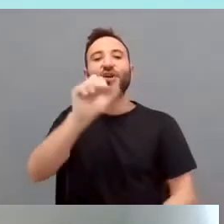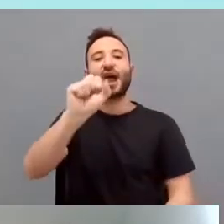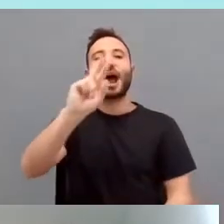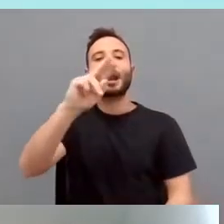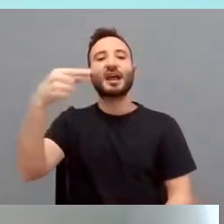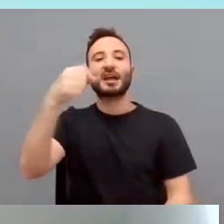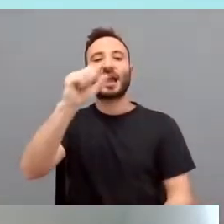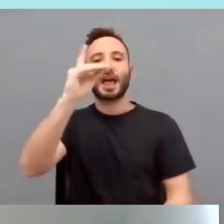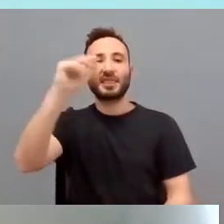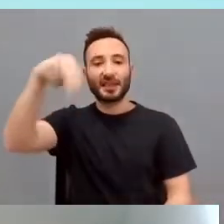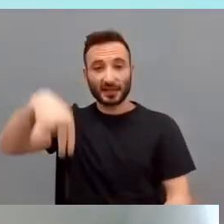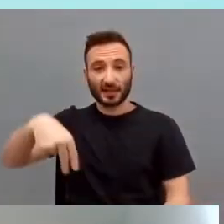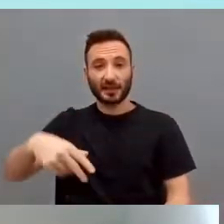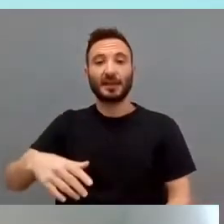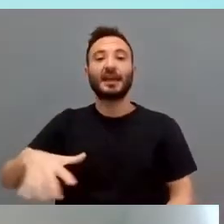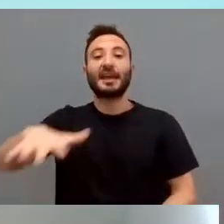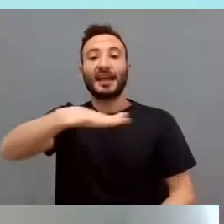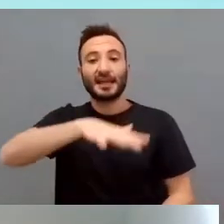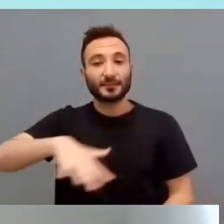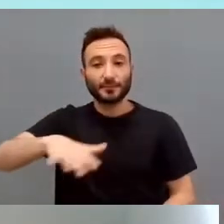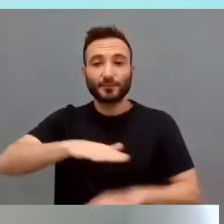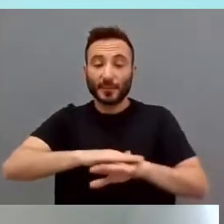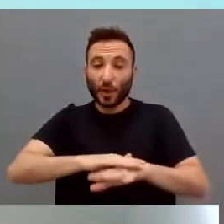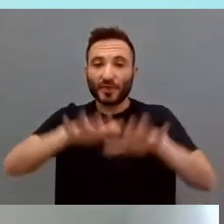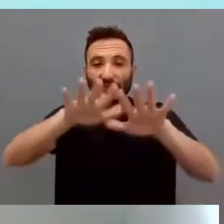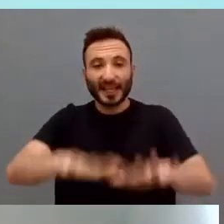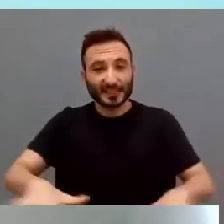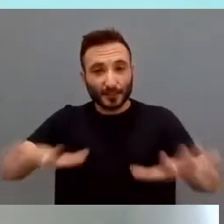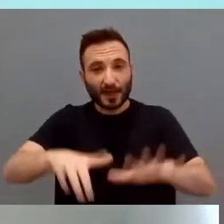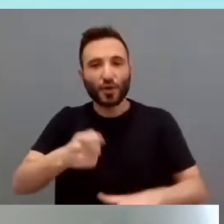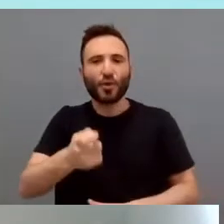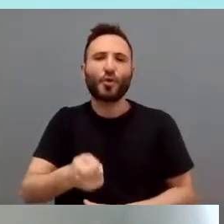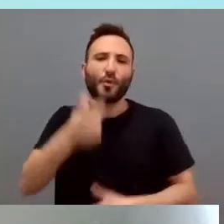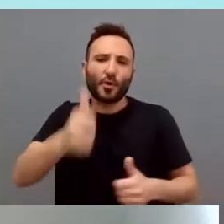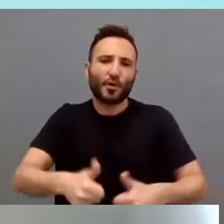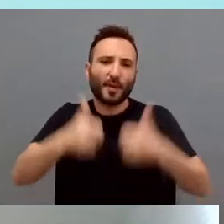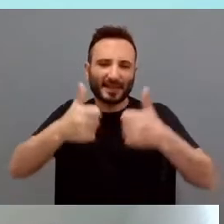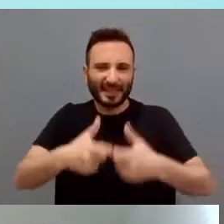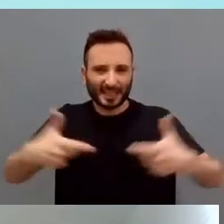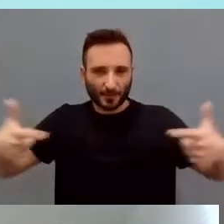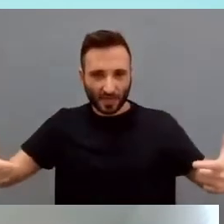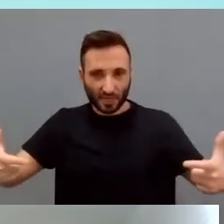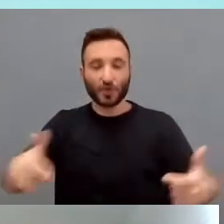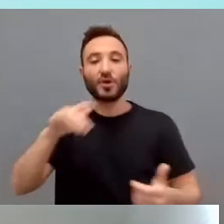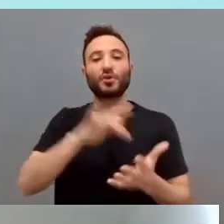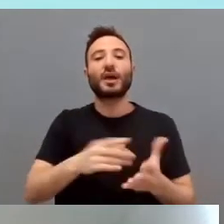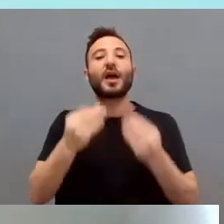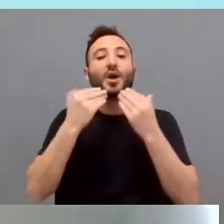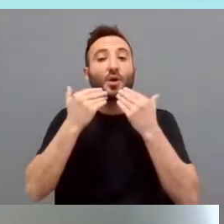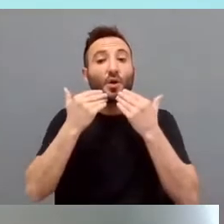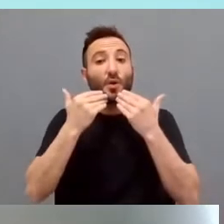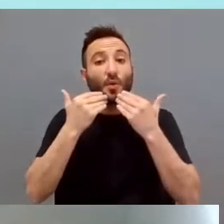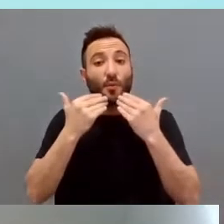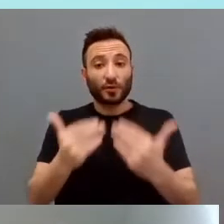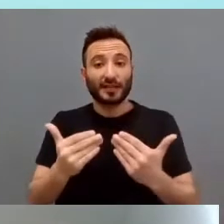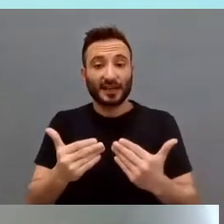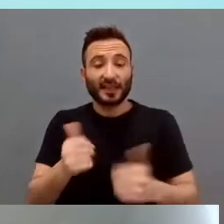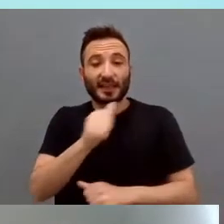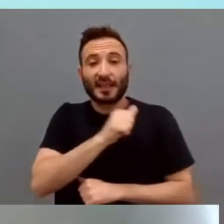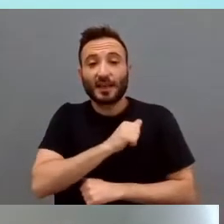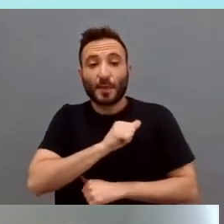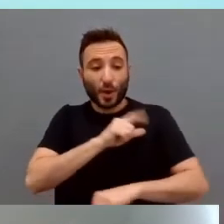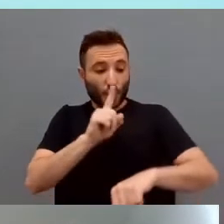despacio, un poco más despacio. Así que muchísimas gracias. Espero haberme ajustado